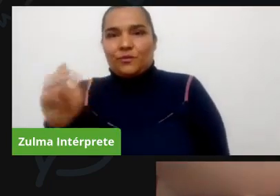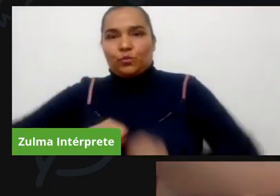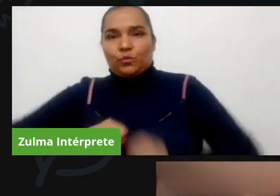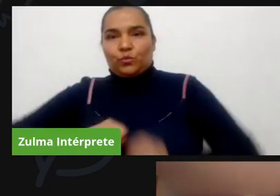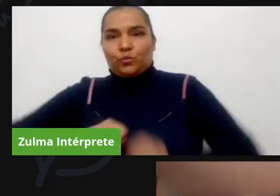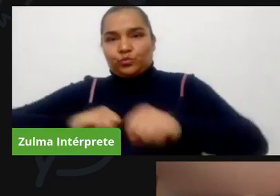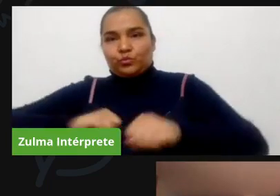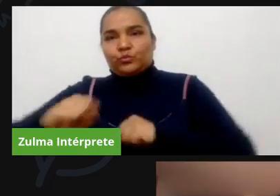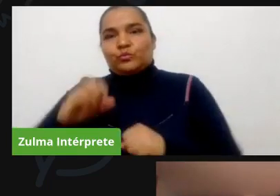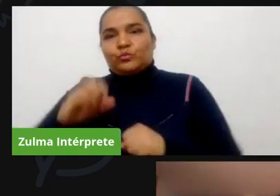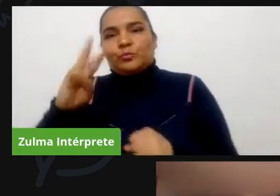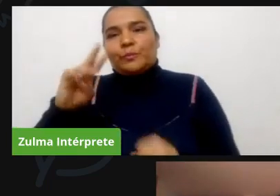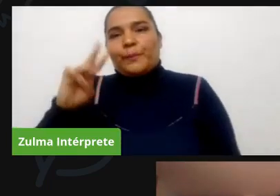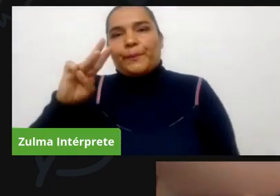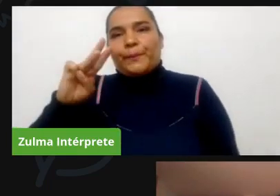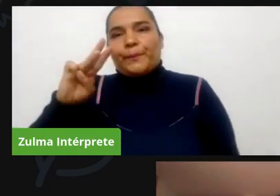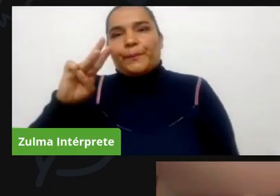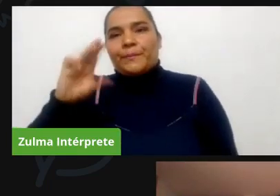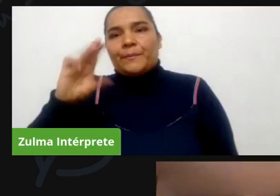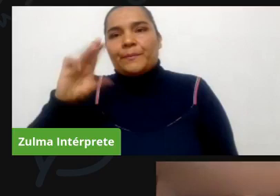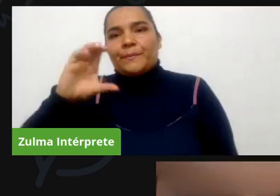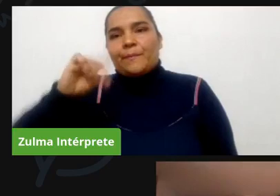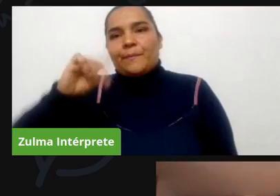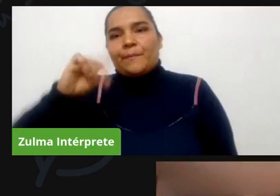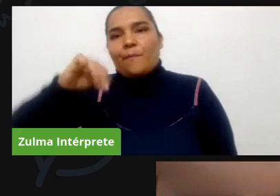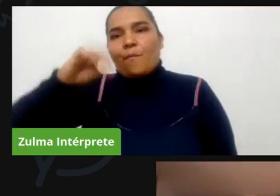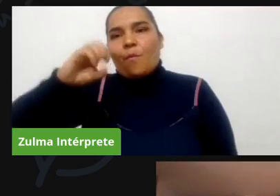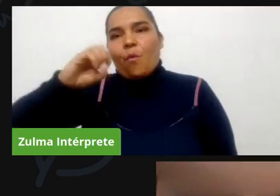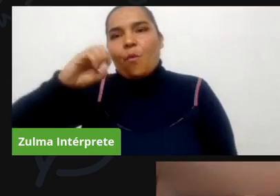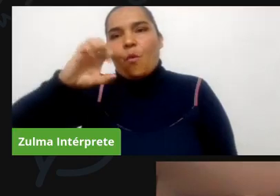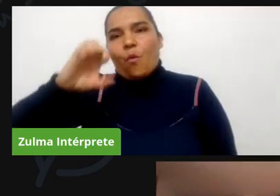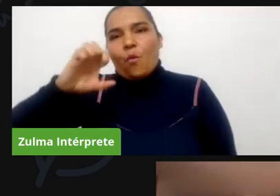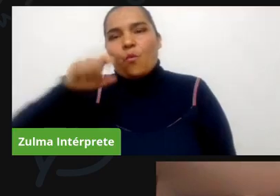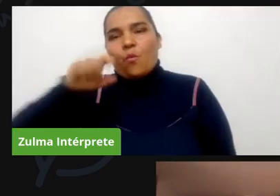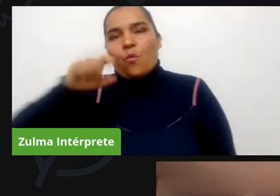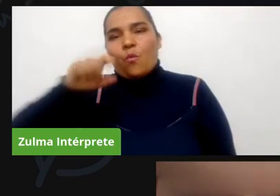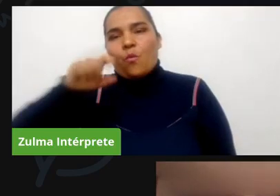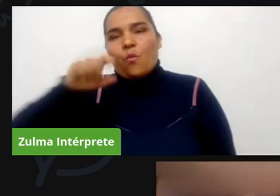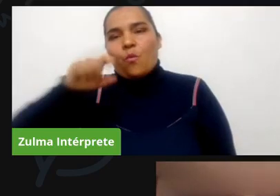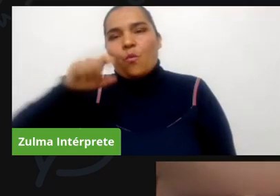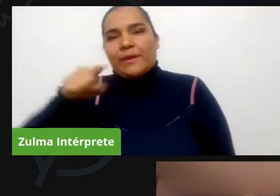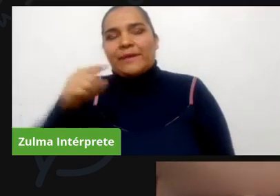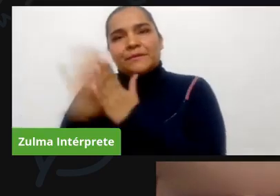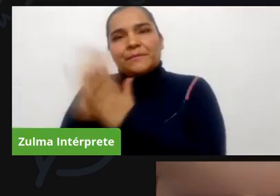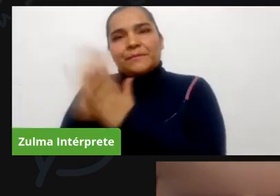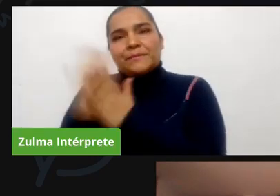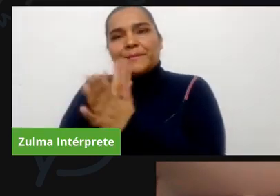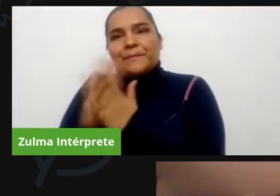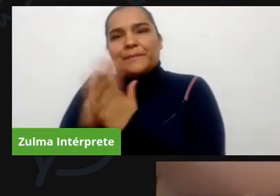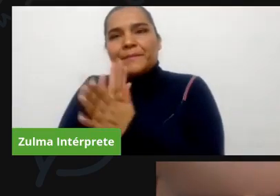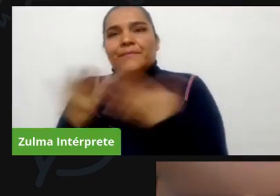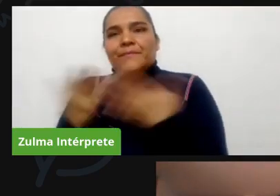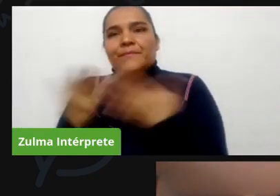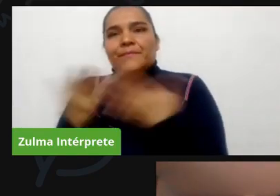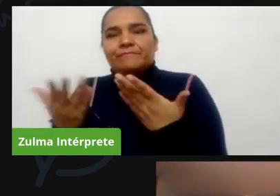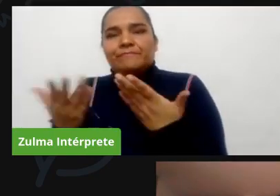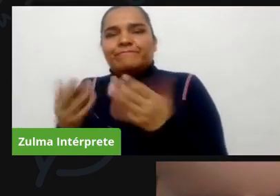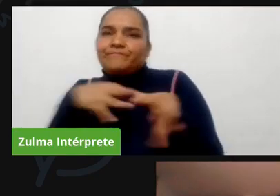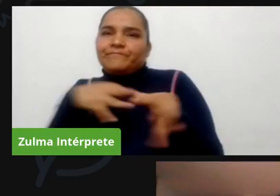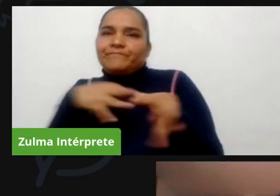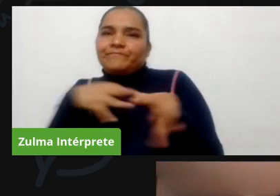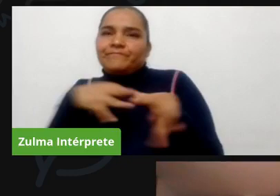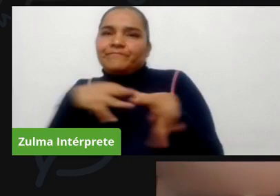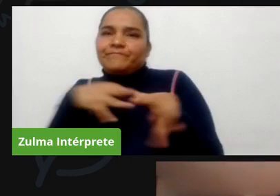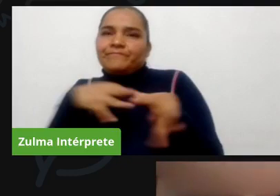entremos ya en materia y podamos explicarles a todas las personas que se están sumando aquí a nuestro facebook live para que ellos